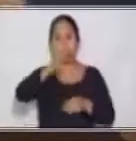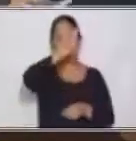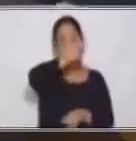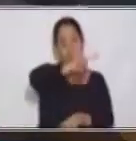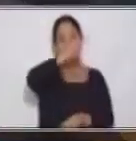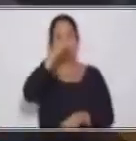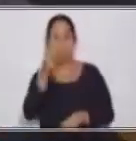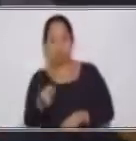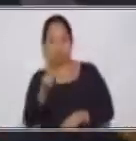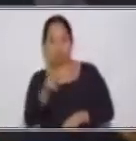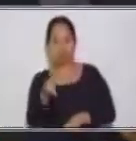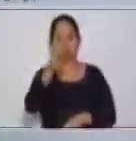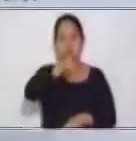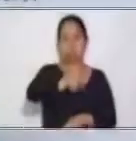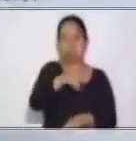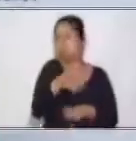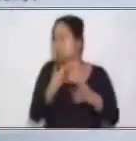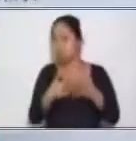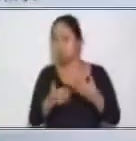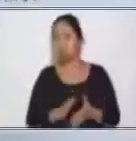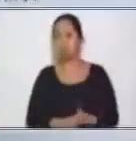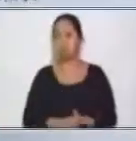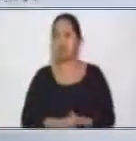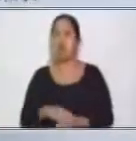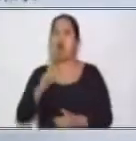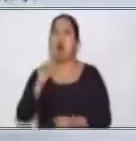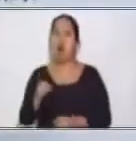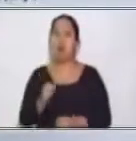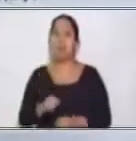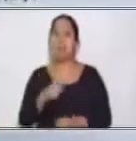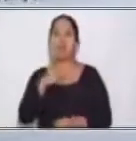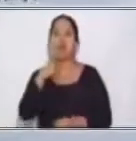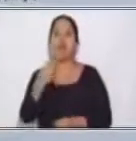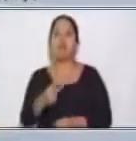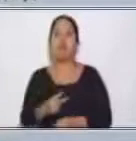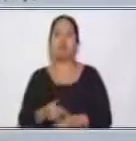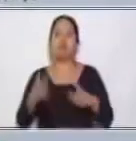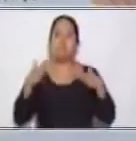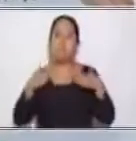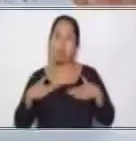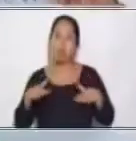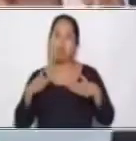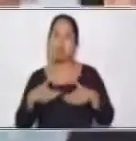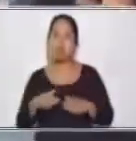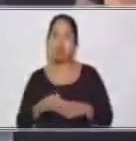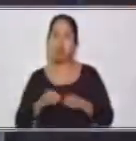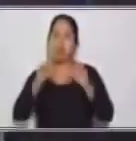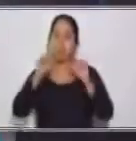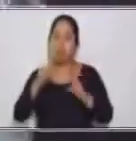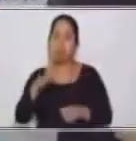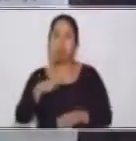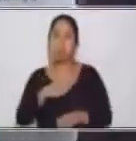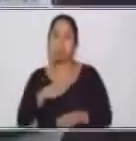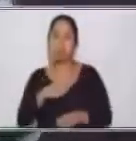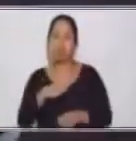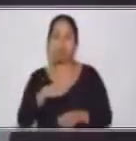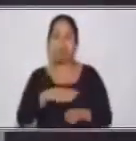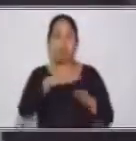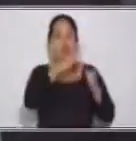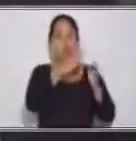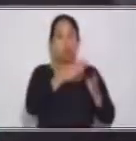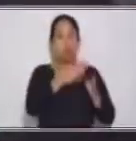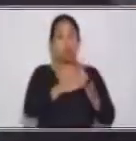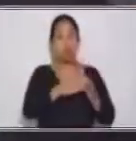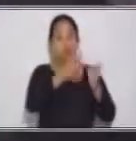Y veamos. Para la voz pasiva vamos a tener uno, una estructura un poco diferente